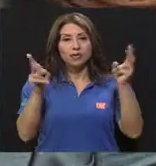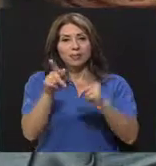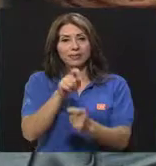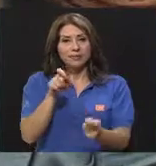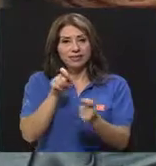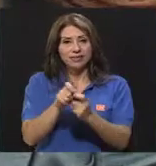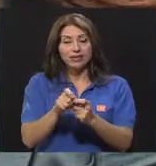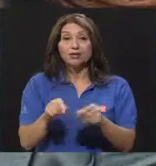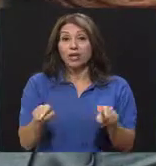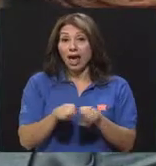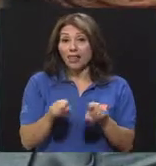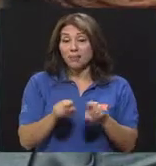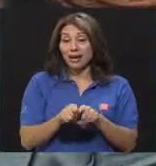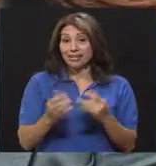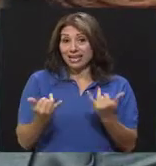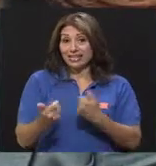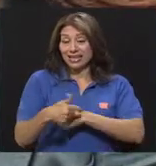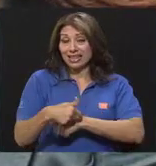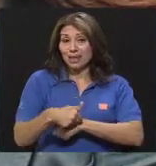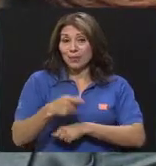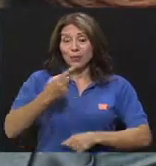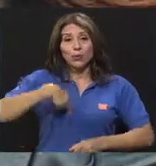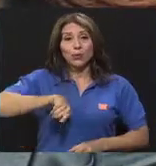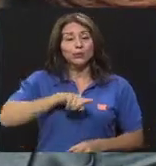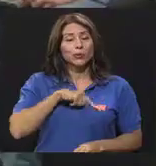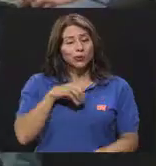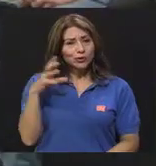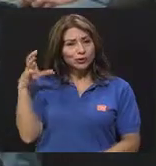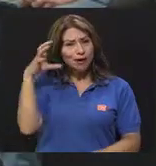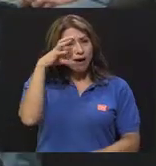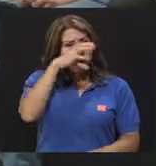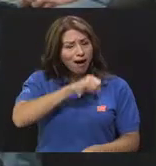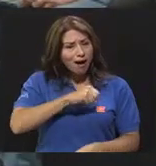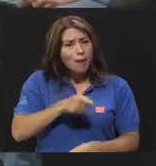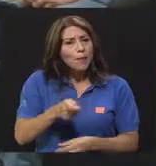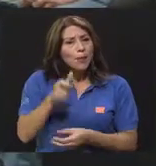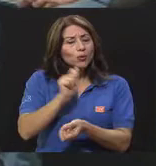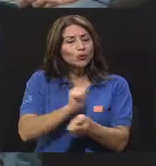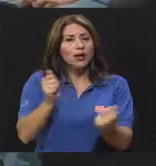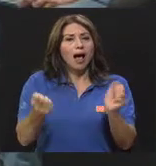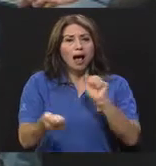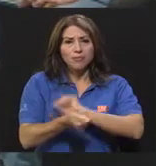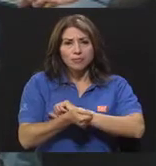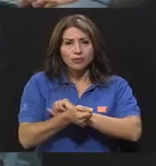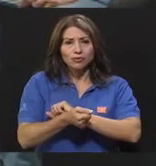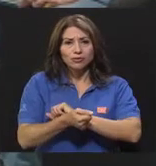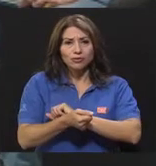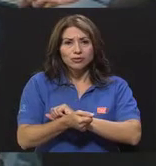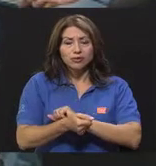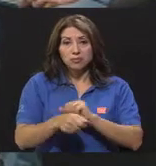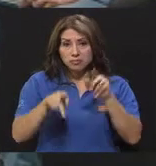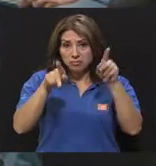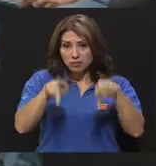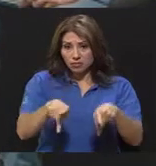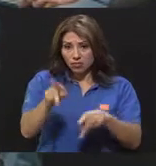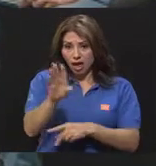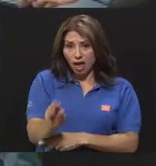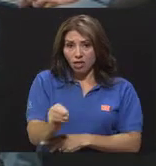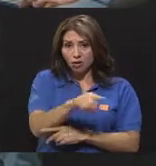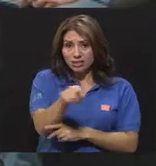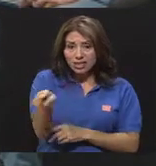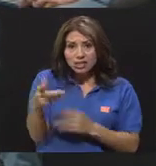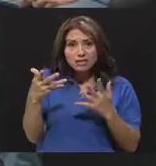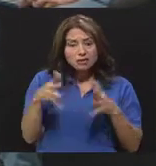Y que además, en este tiempo, los cambios que notamos son muy pocos en cuanto a que el adolescente esté